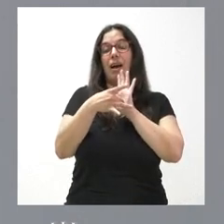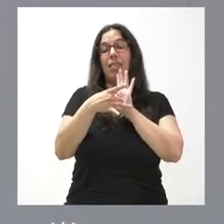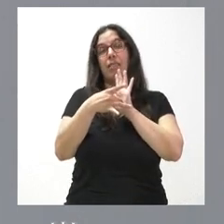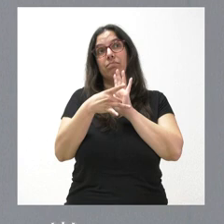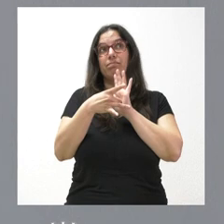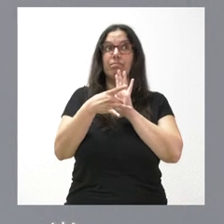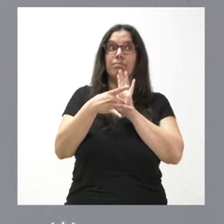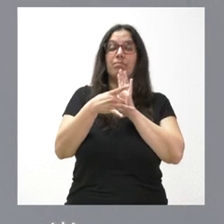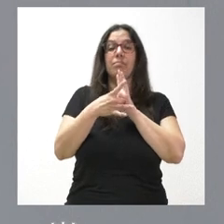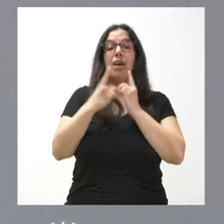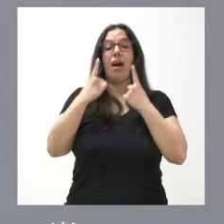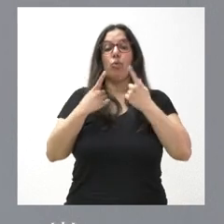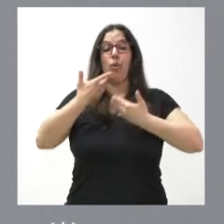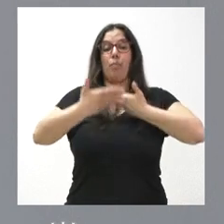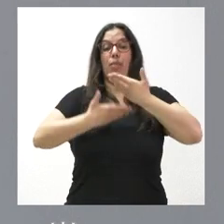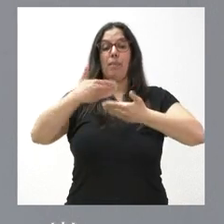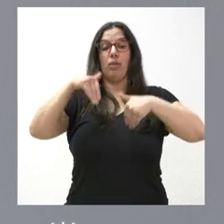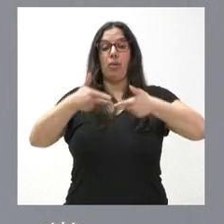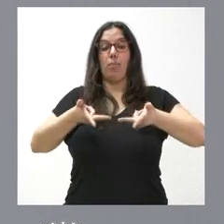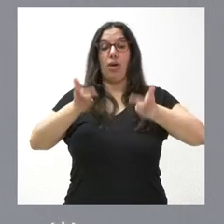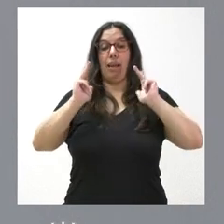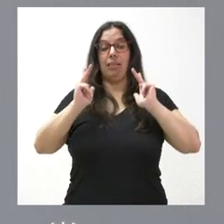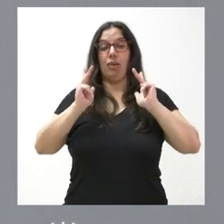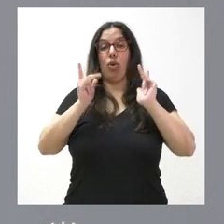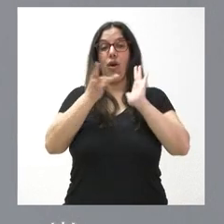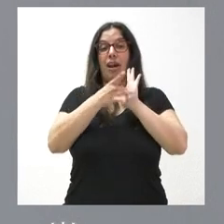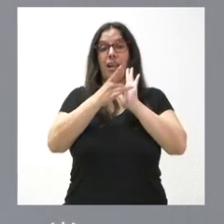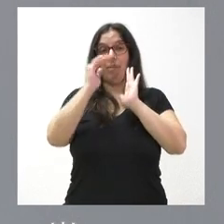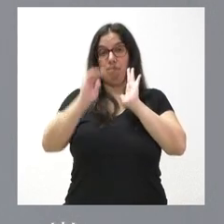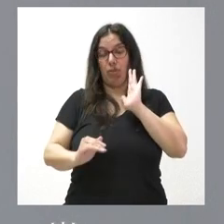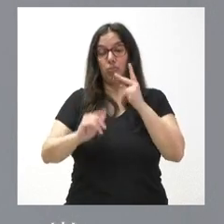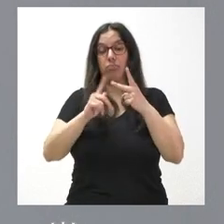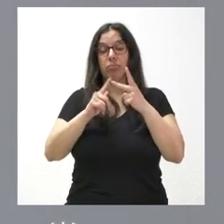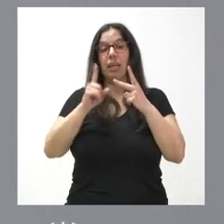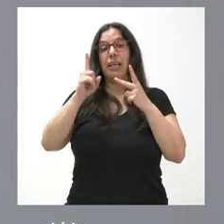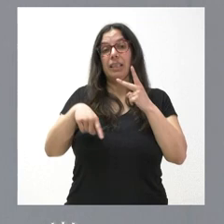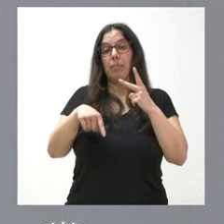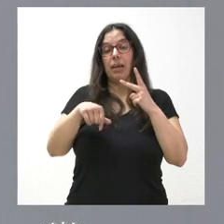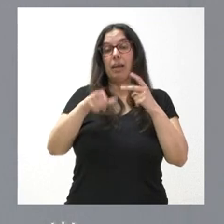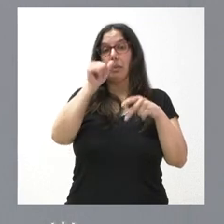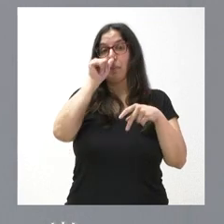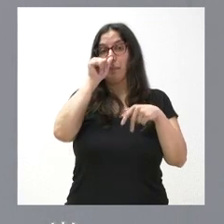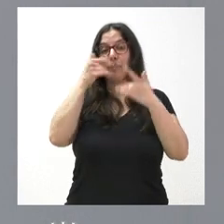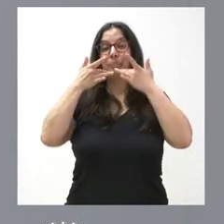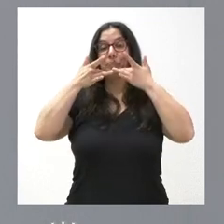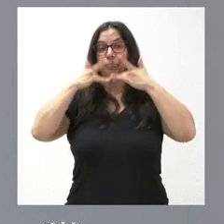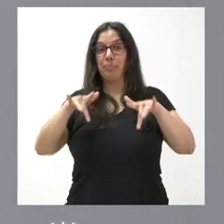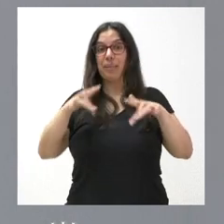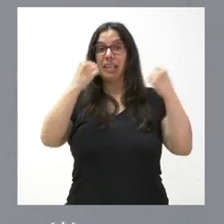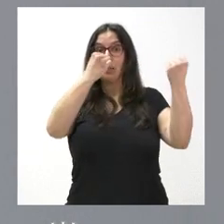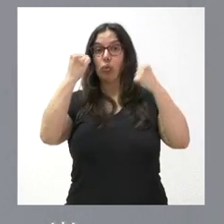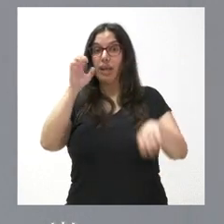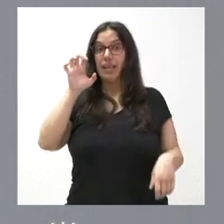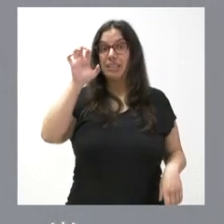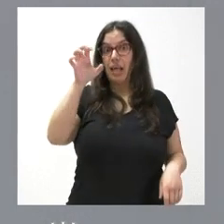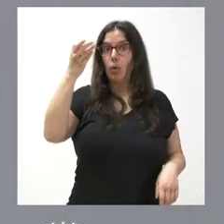procedimientos democráticos y que se disminuya la independencia de algunas instituciones del Estado